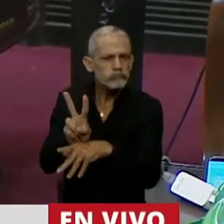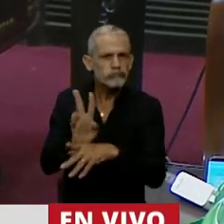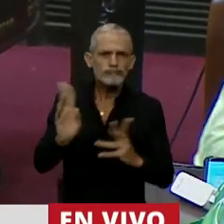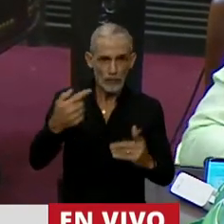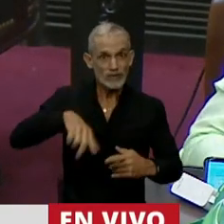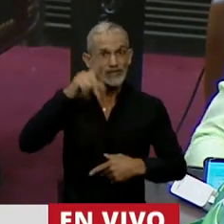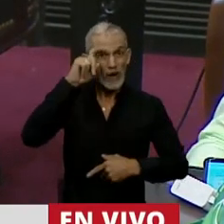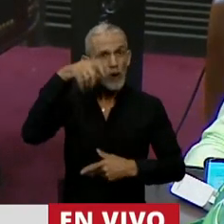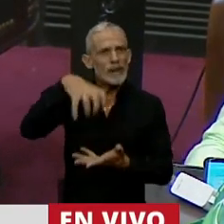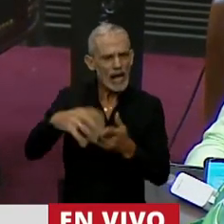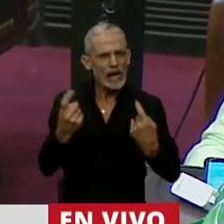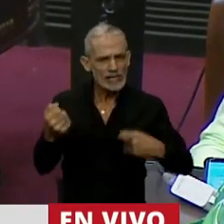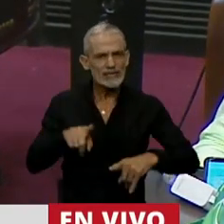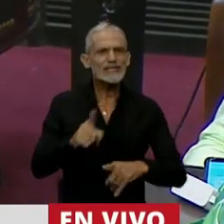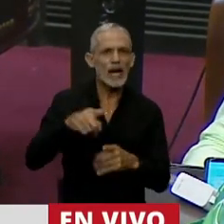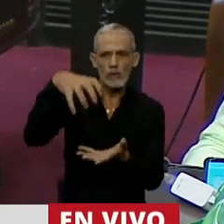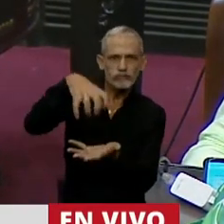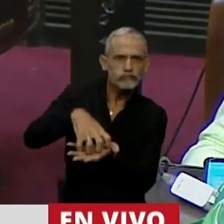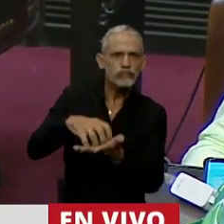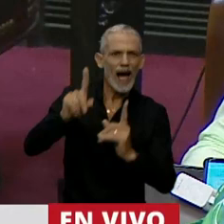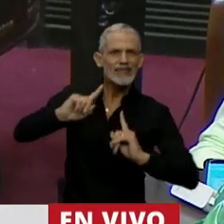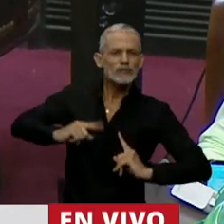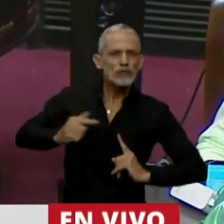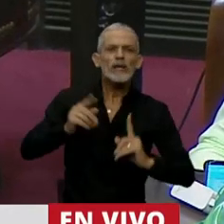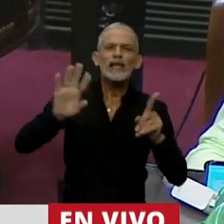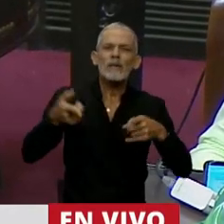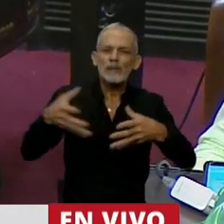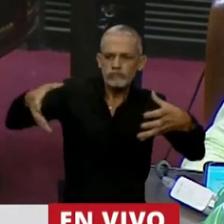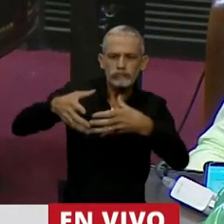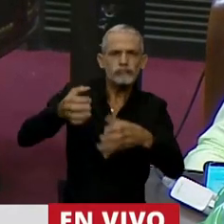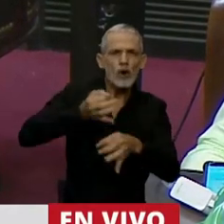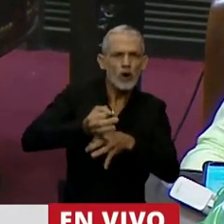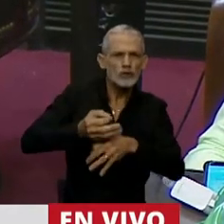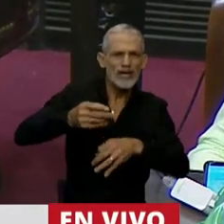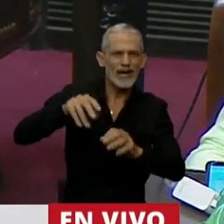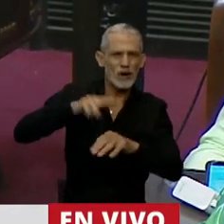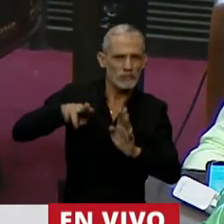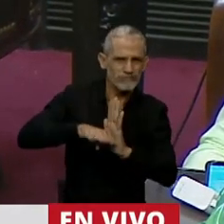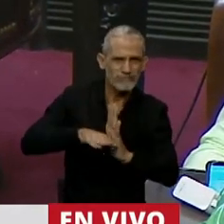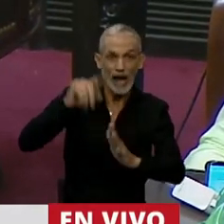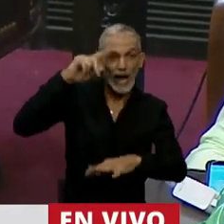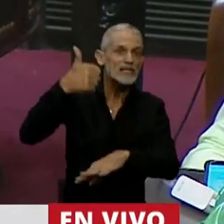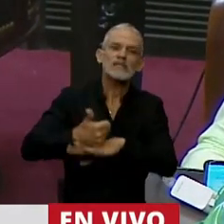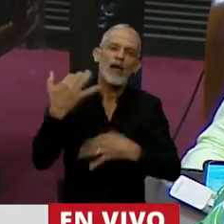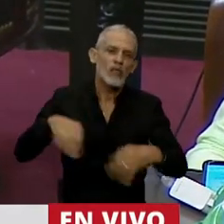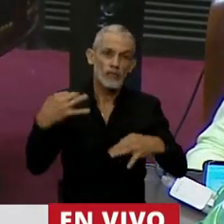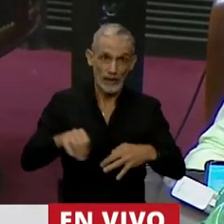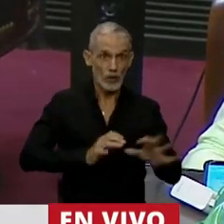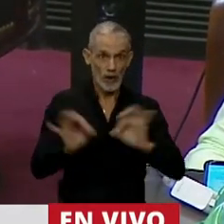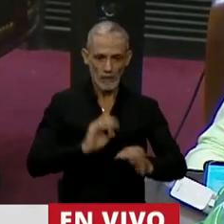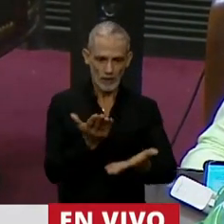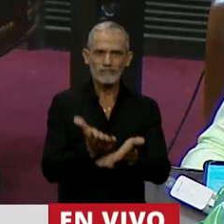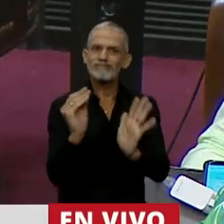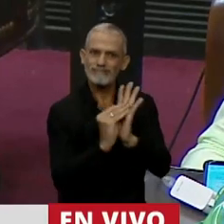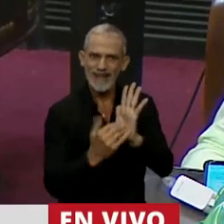hospitales, necesitamos centros de atención y consejerías, necesitamos ese Estado presente. Eso viene a traer este proyecto de